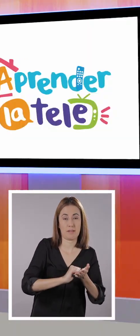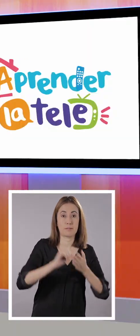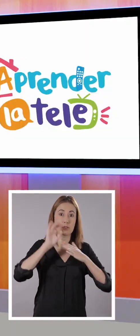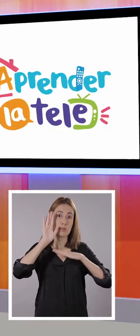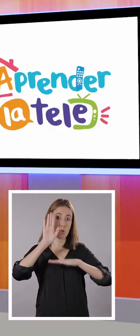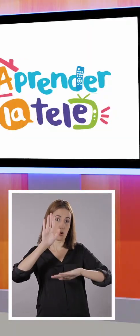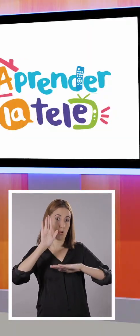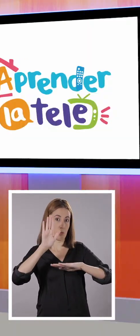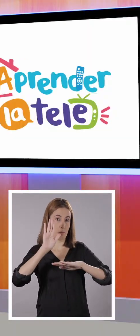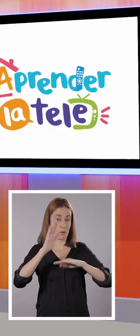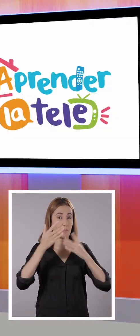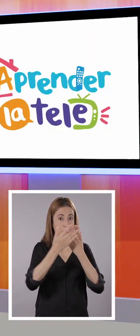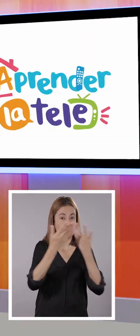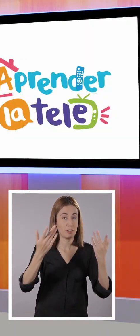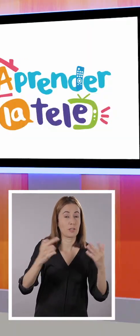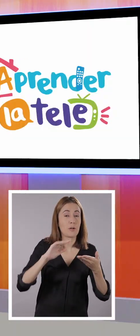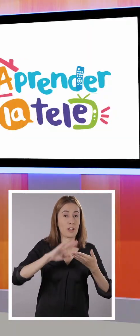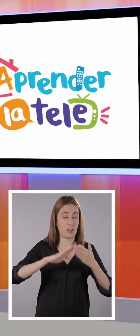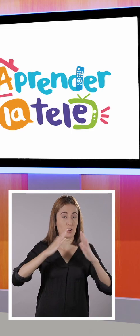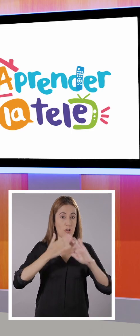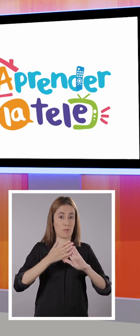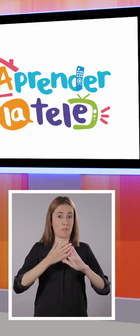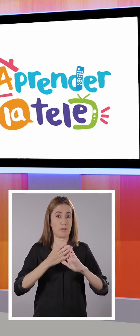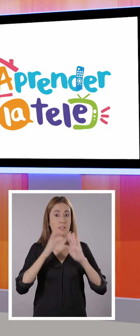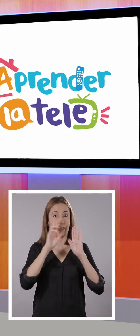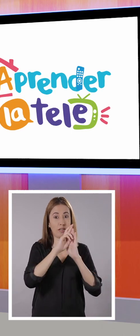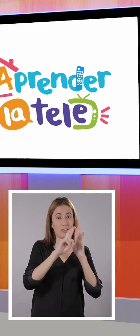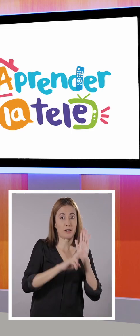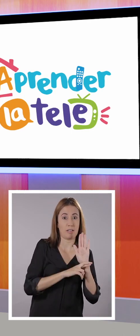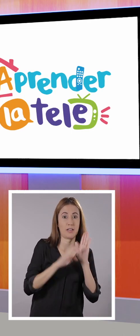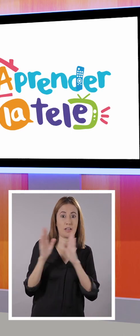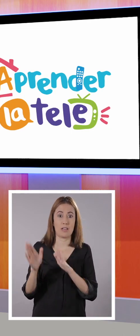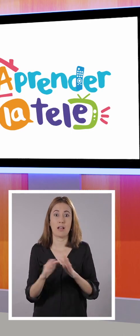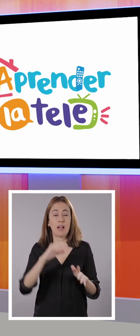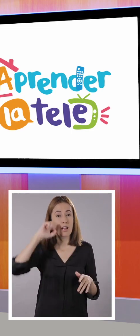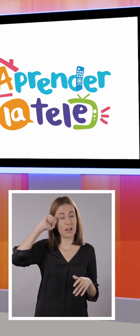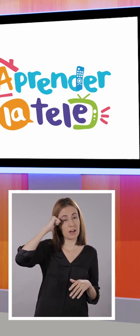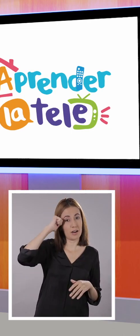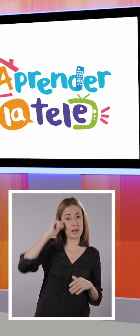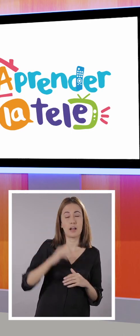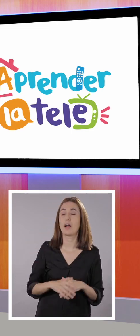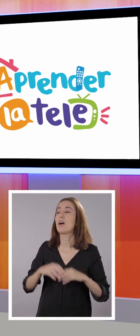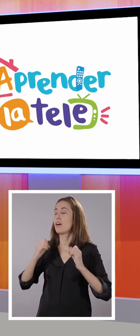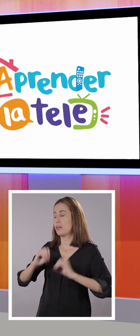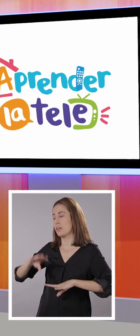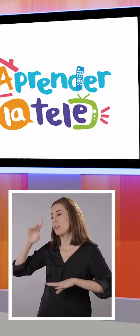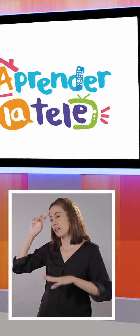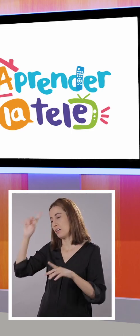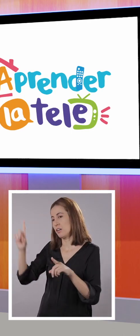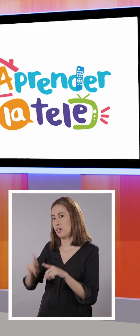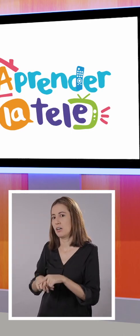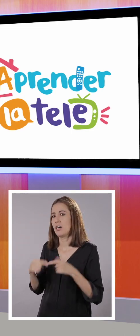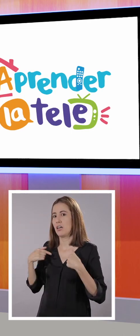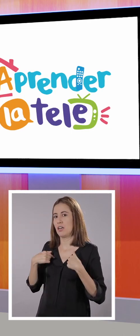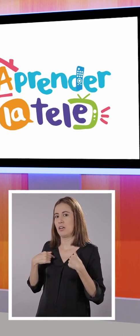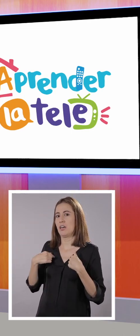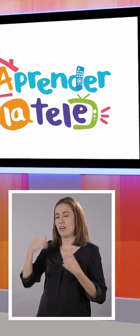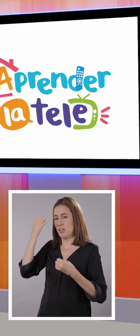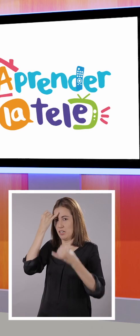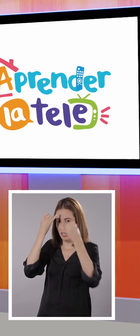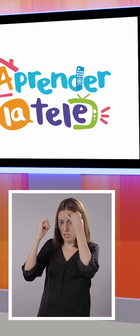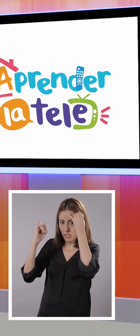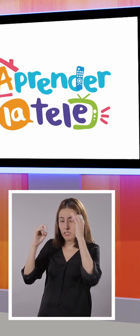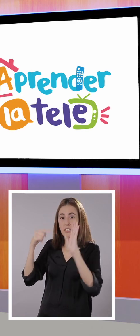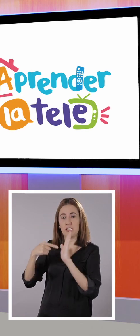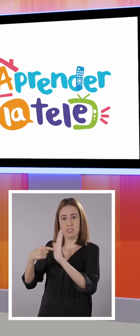un compromiso para con la comunidad acerca de los protocolos de bioseguridad. ¿Recuerdas? Claro que sí. Entonces, nuestro